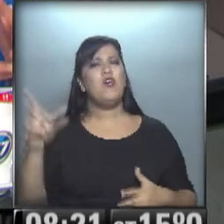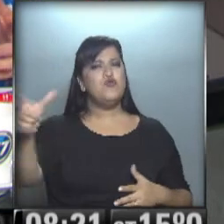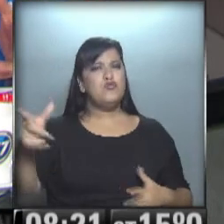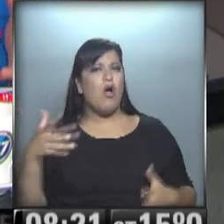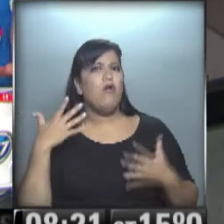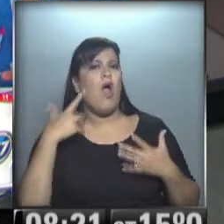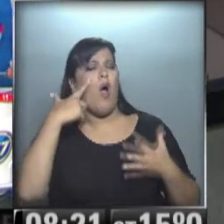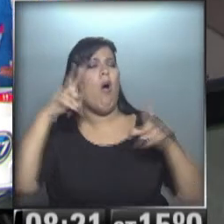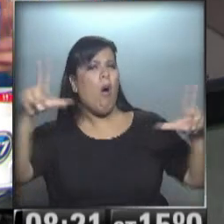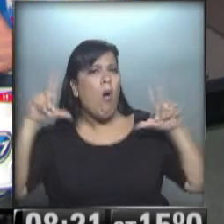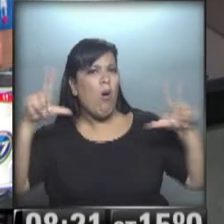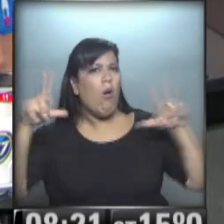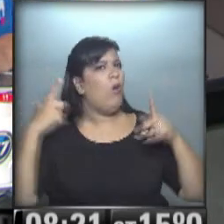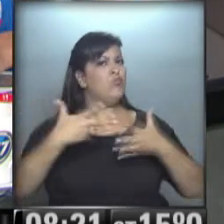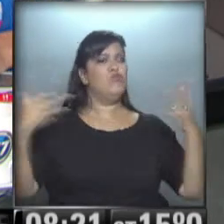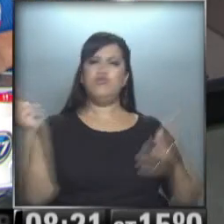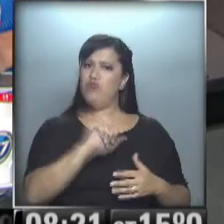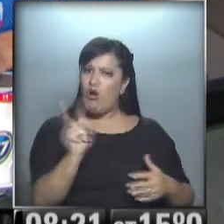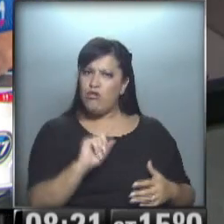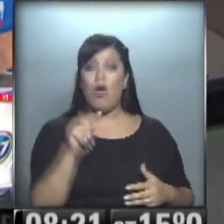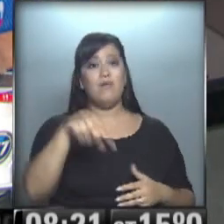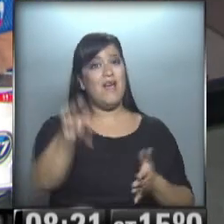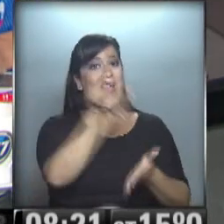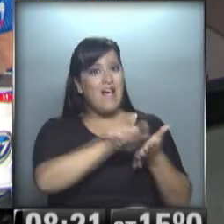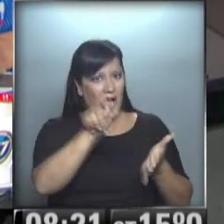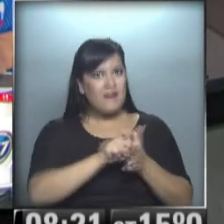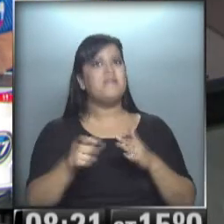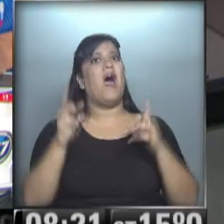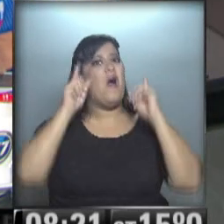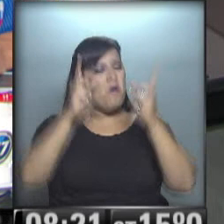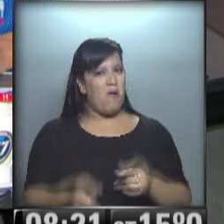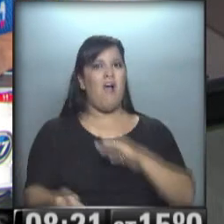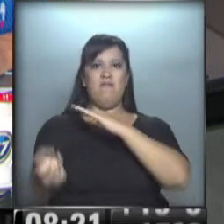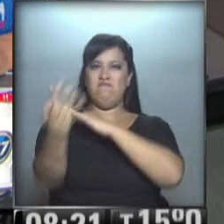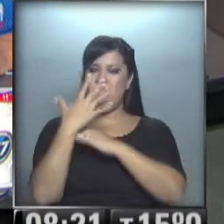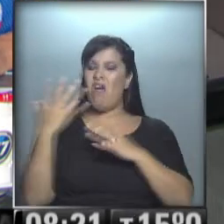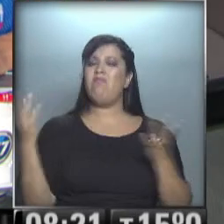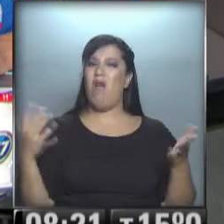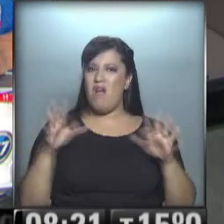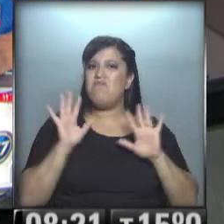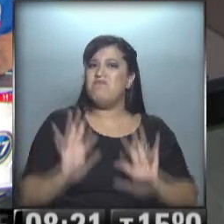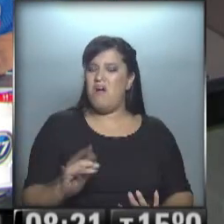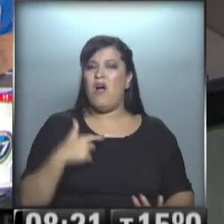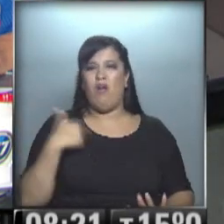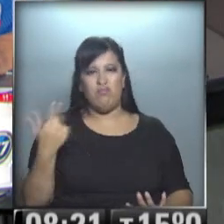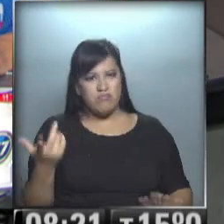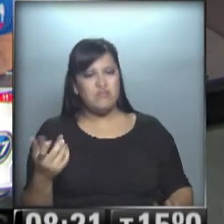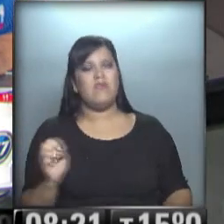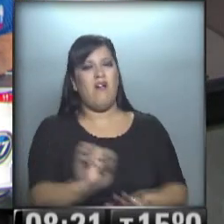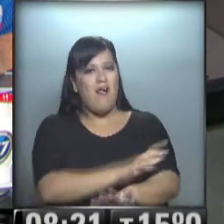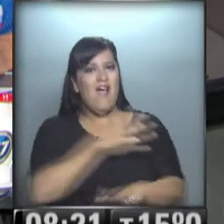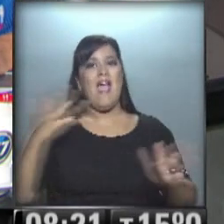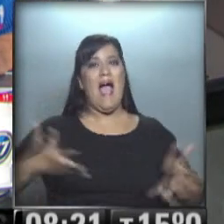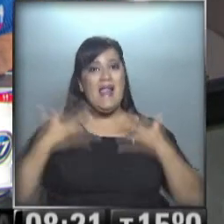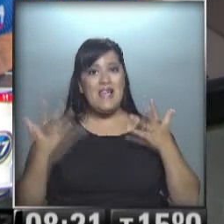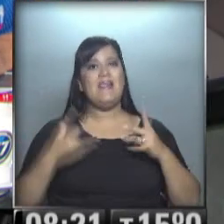aparición pública permanente, todo lo contrario, y a través de esta carta manifestó su conmoción y también su alegría